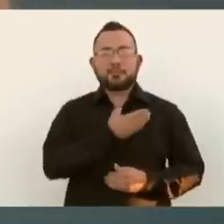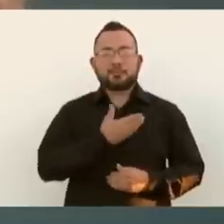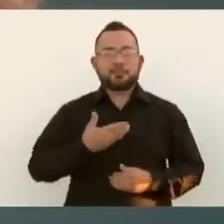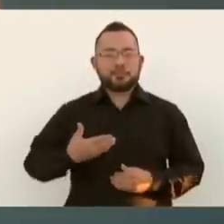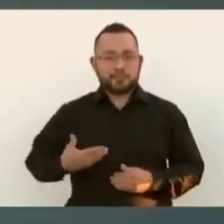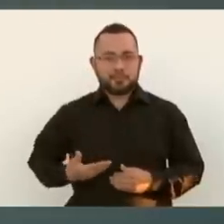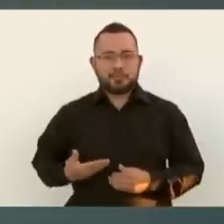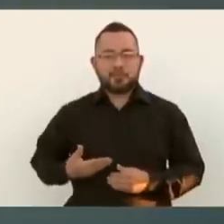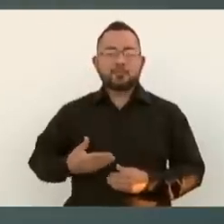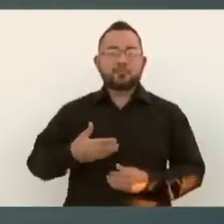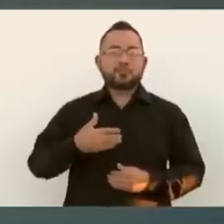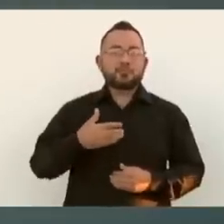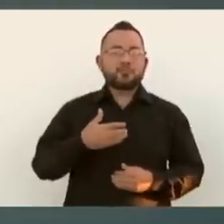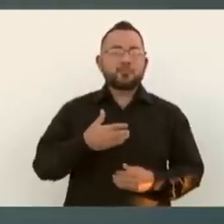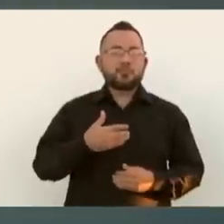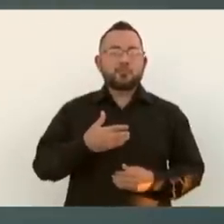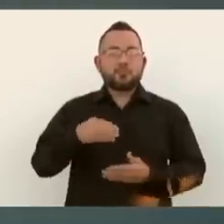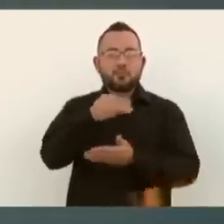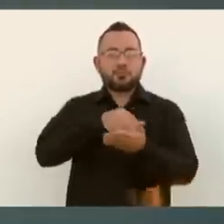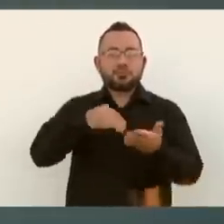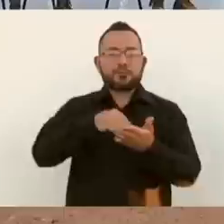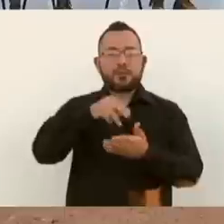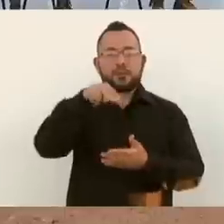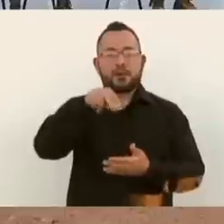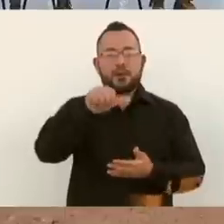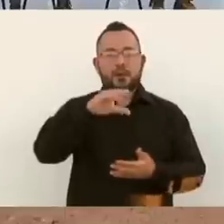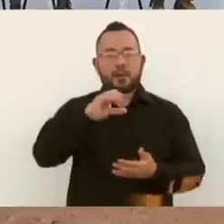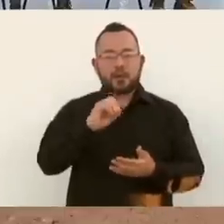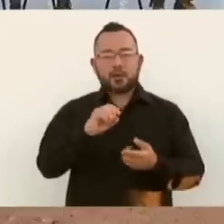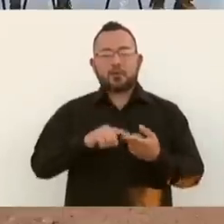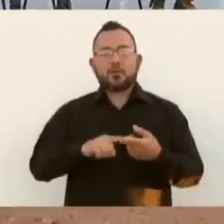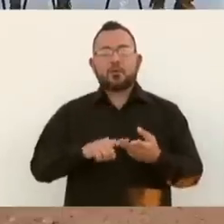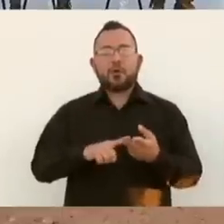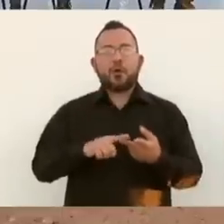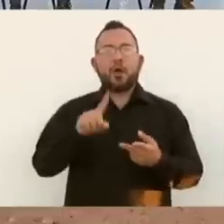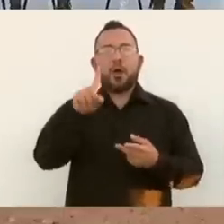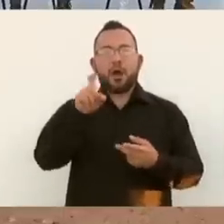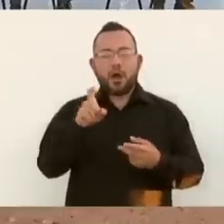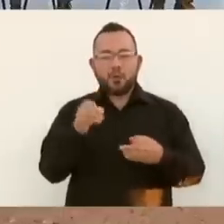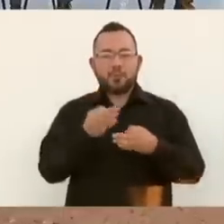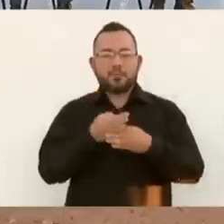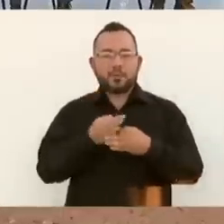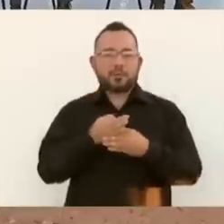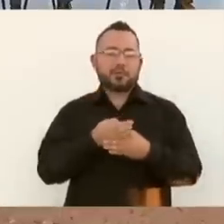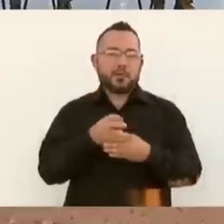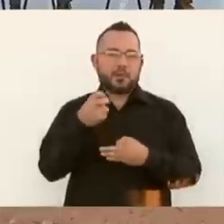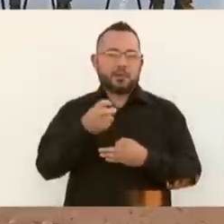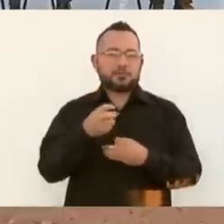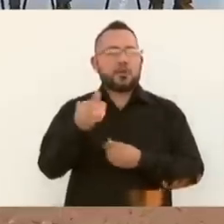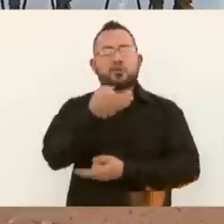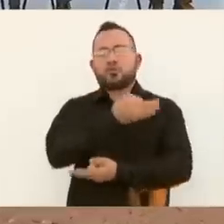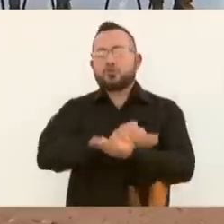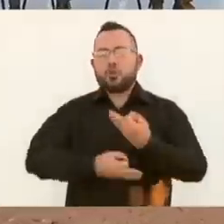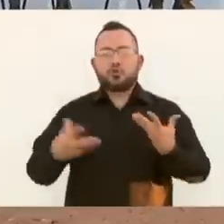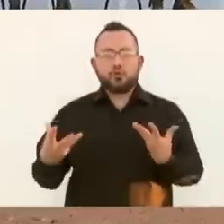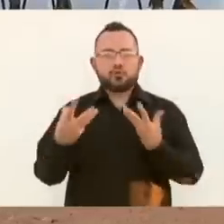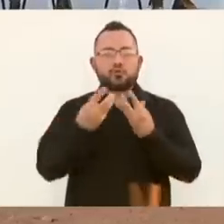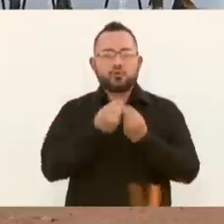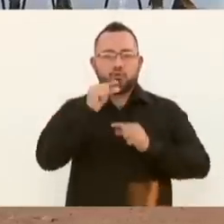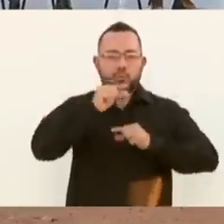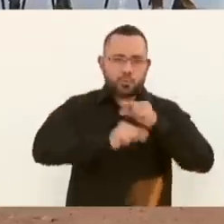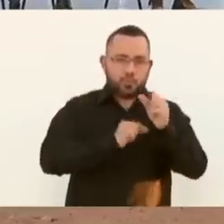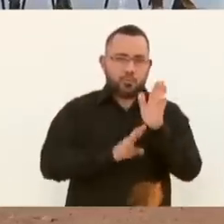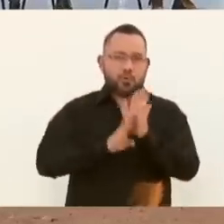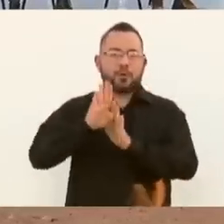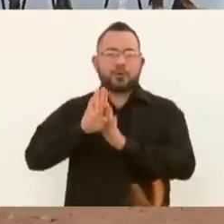presidente municipal de Agua Prieta, todos juntos por el progreso con justicia de